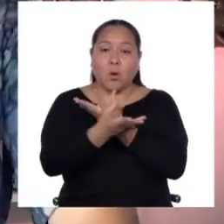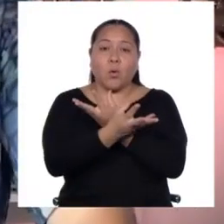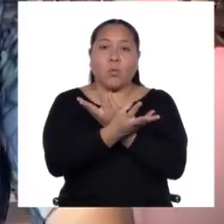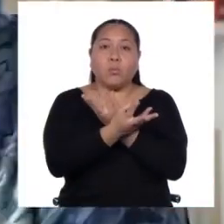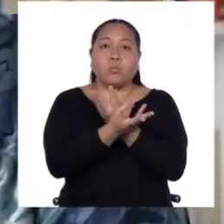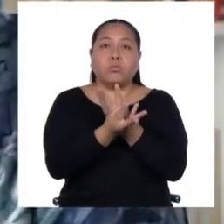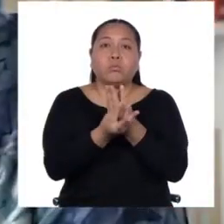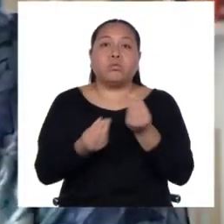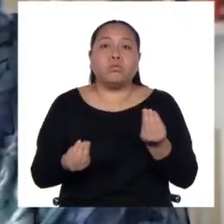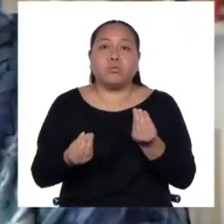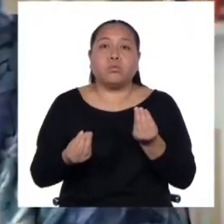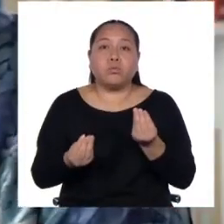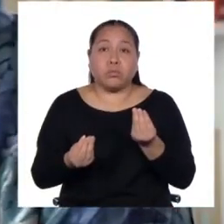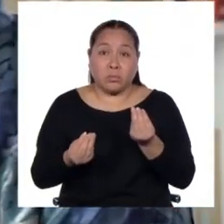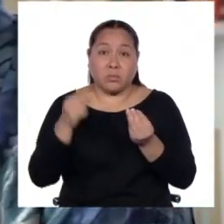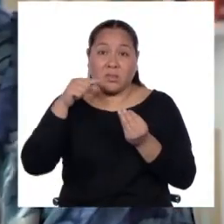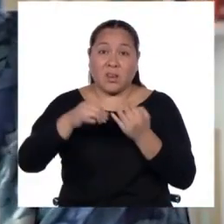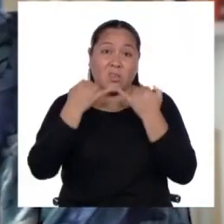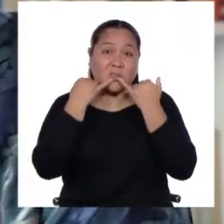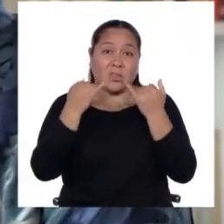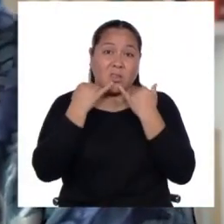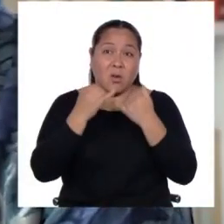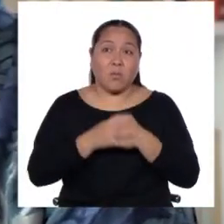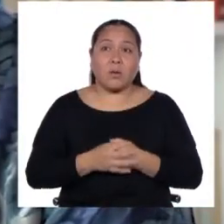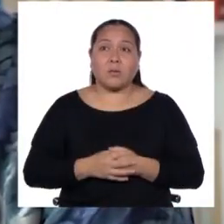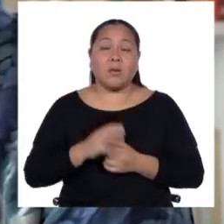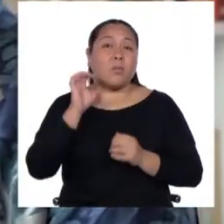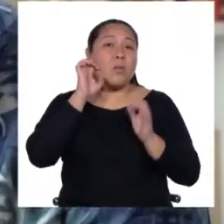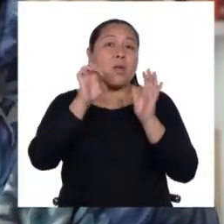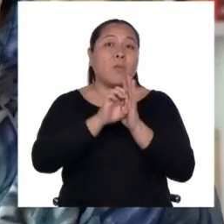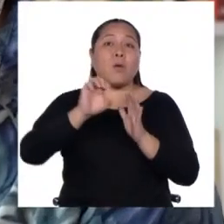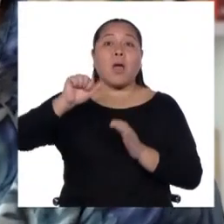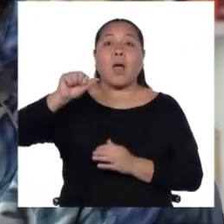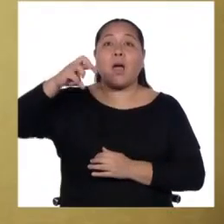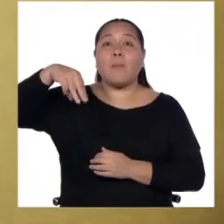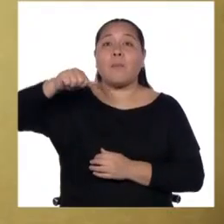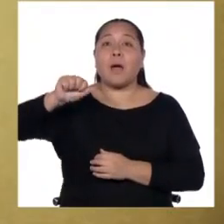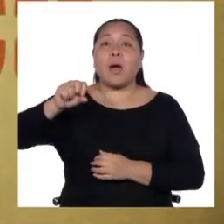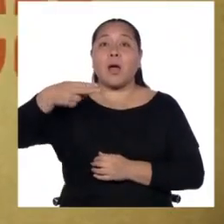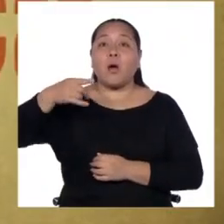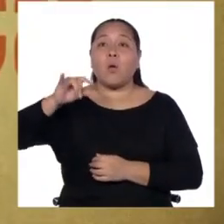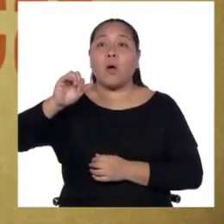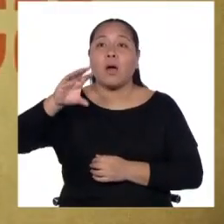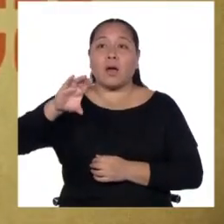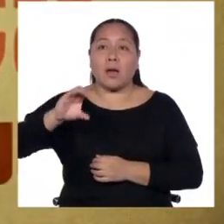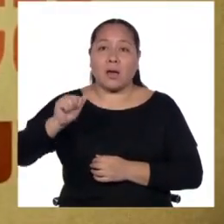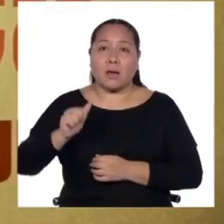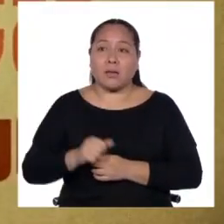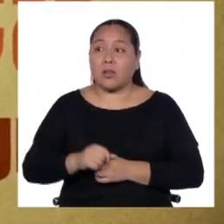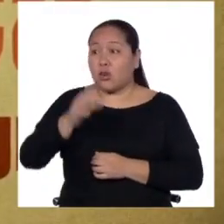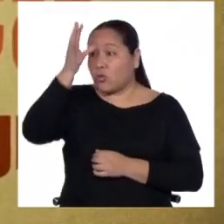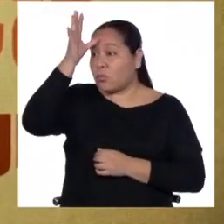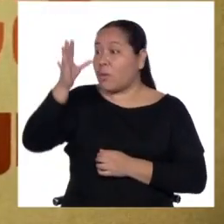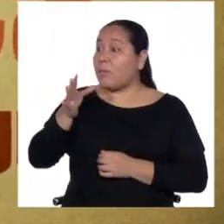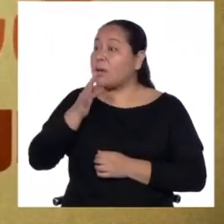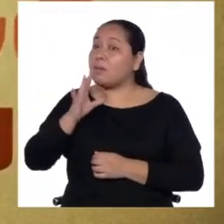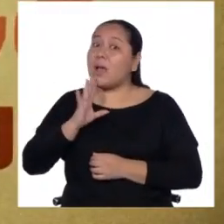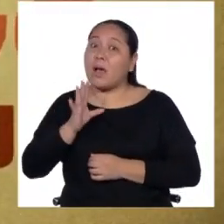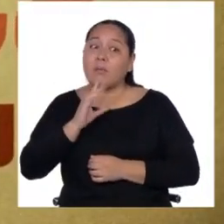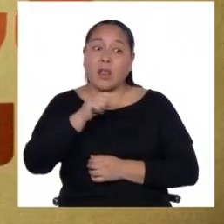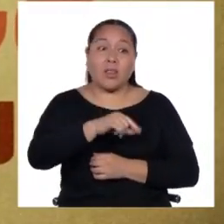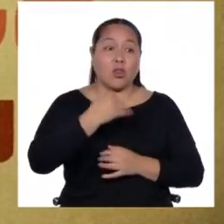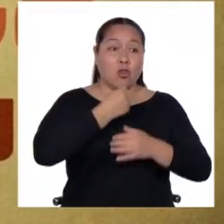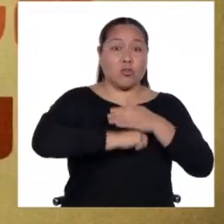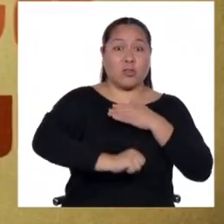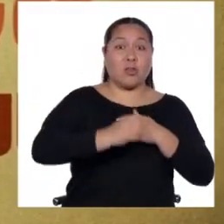diversidad idiomática muy drástica, ¿no? Es como con los Amahuacas, ¿no? O sea, tú llegas y los papás hablan, y los hijos de 20 años ya no